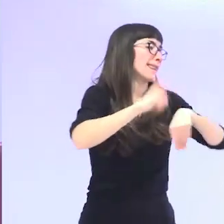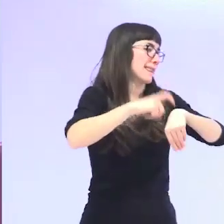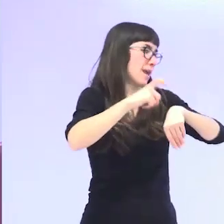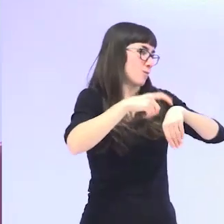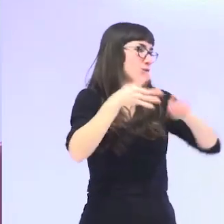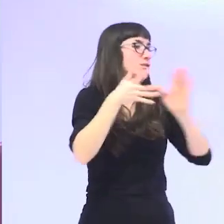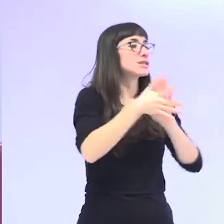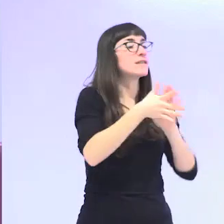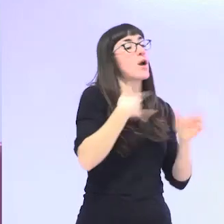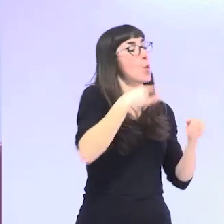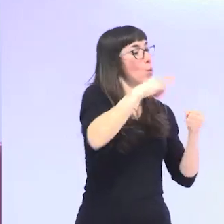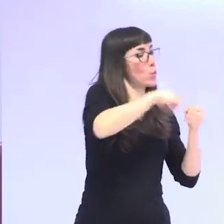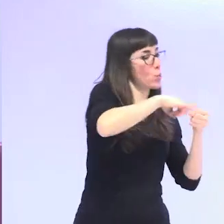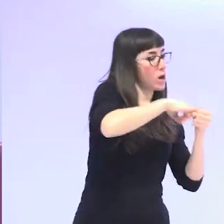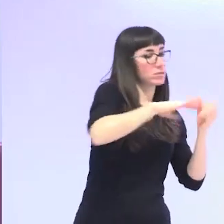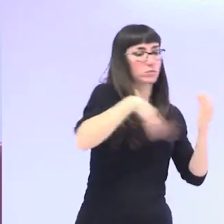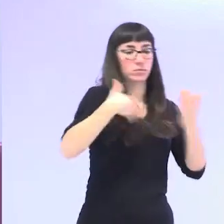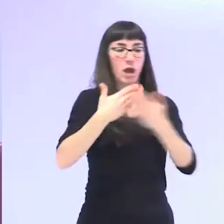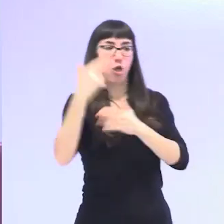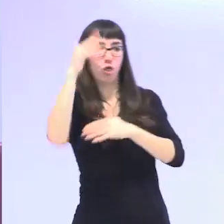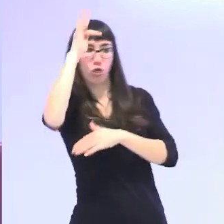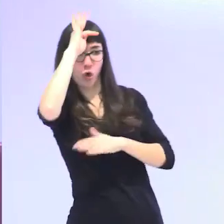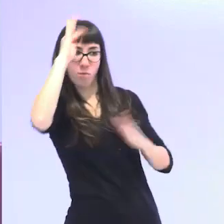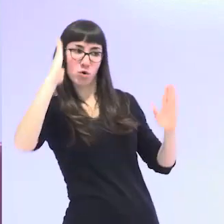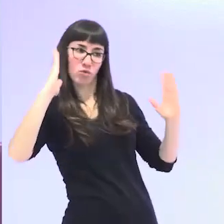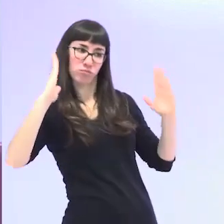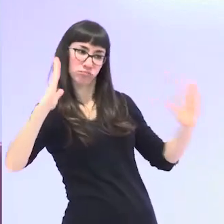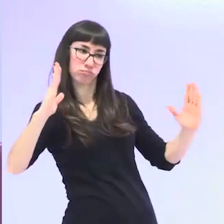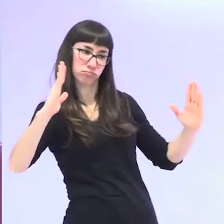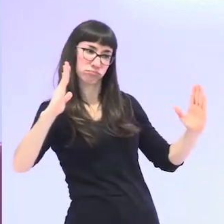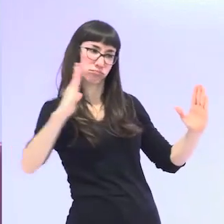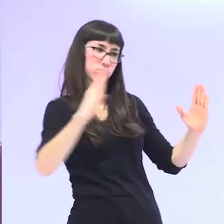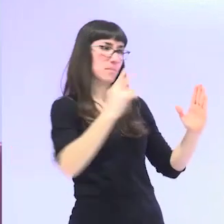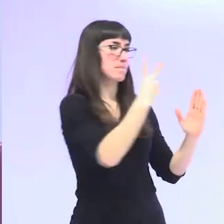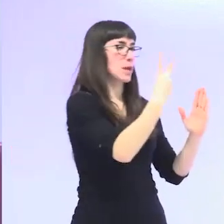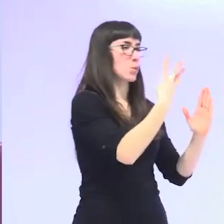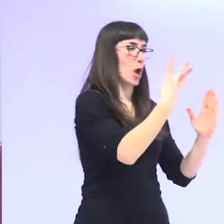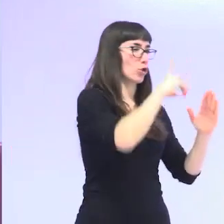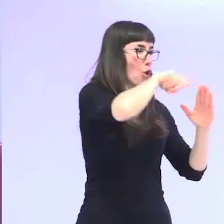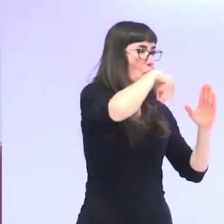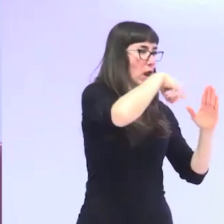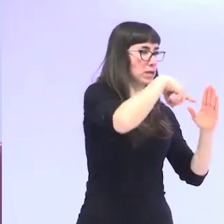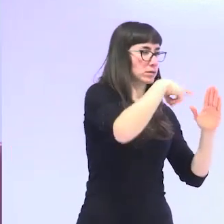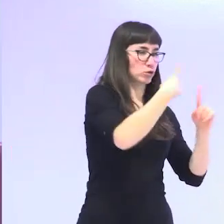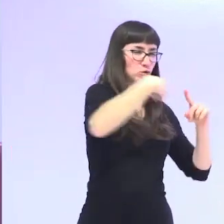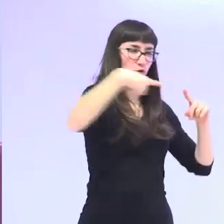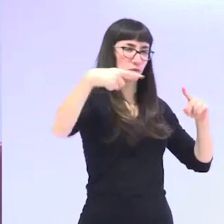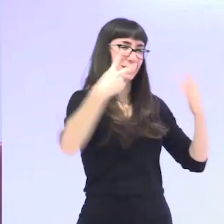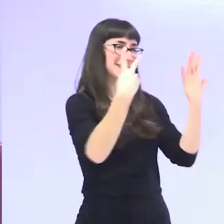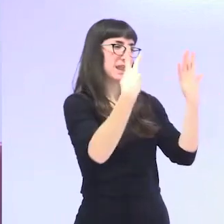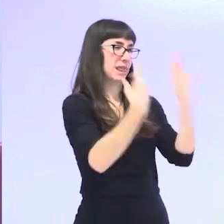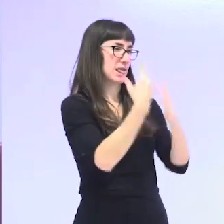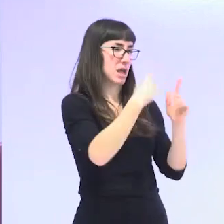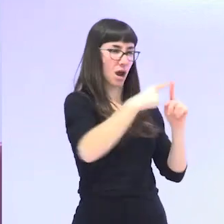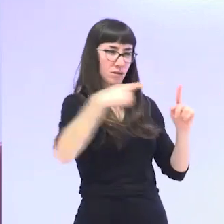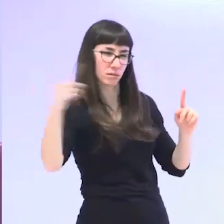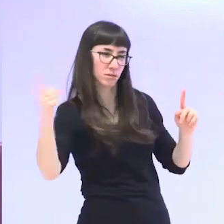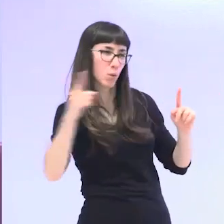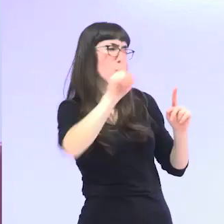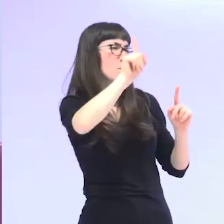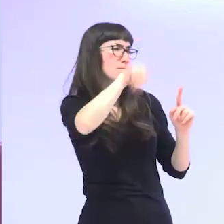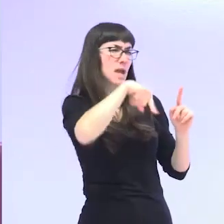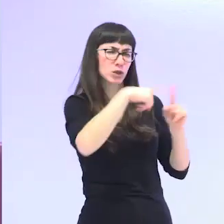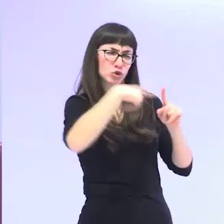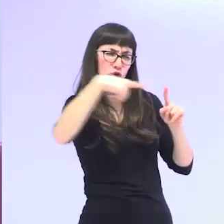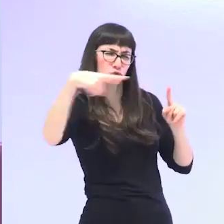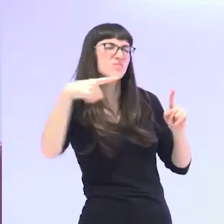tiempo de lunes a domingo todas las horas del día todos los días de la semana todas las semanas del mes y todos los meses del